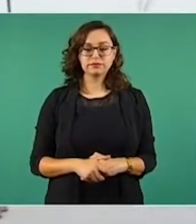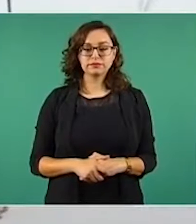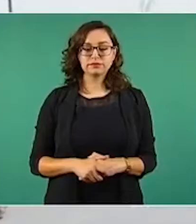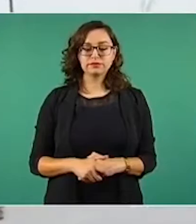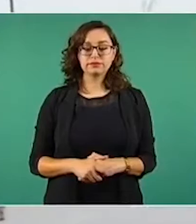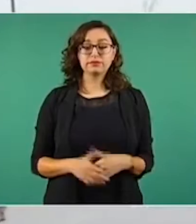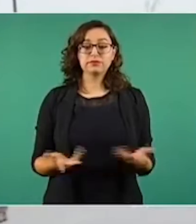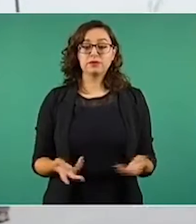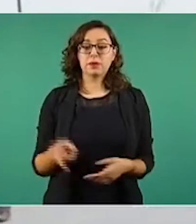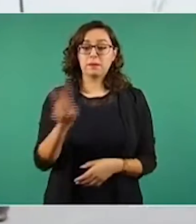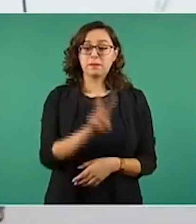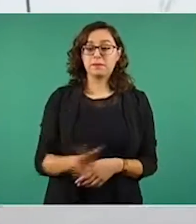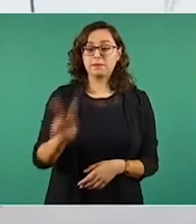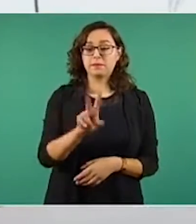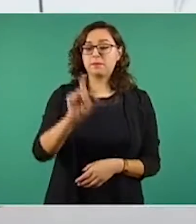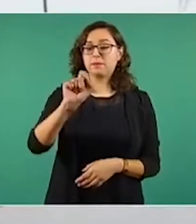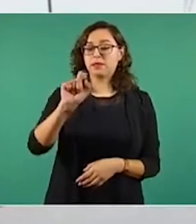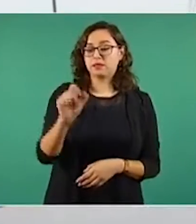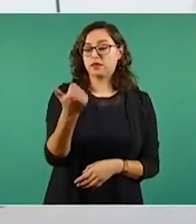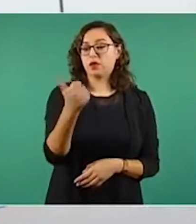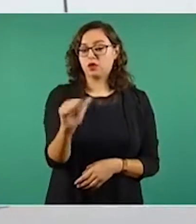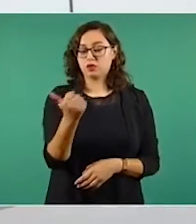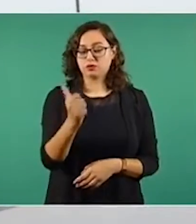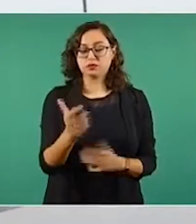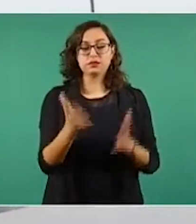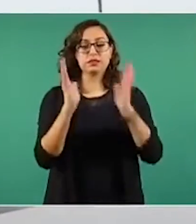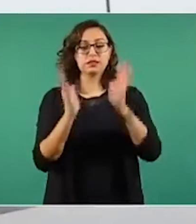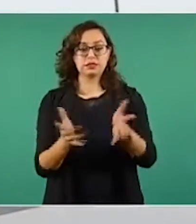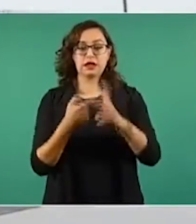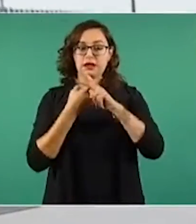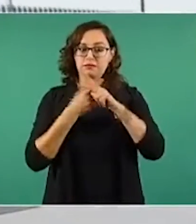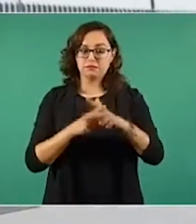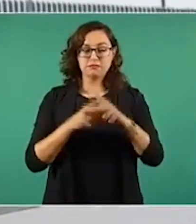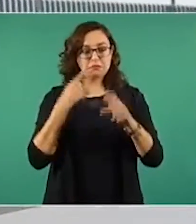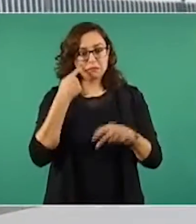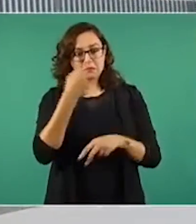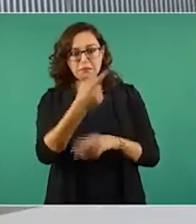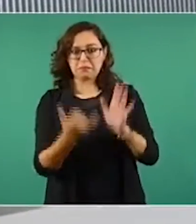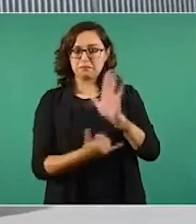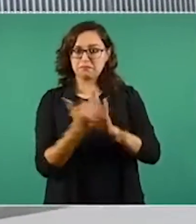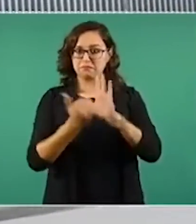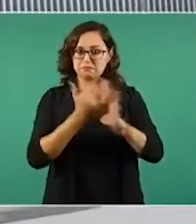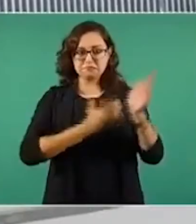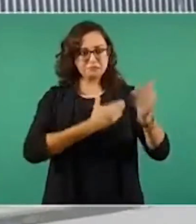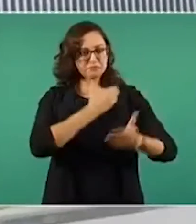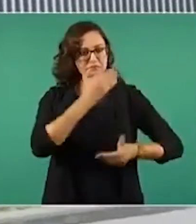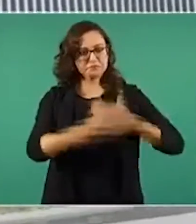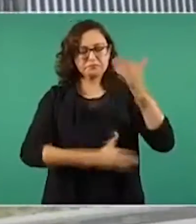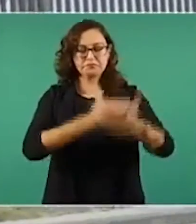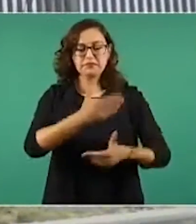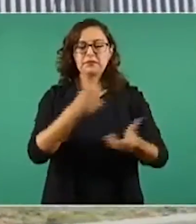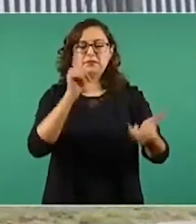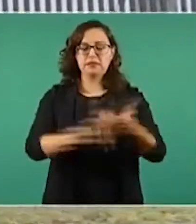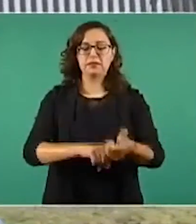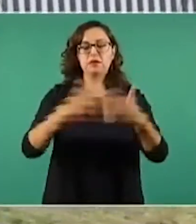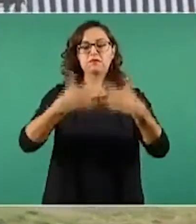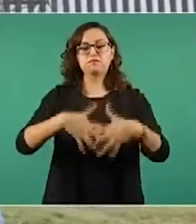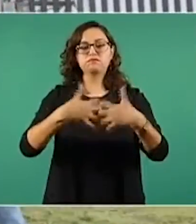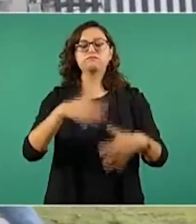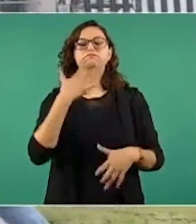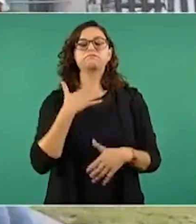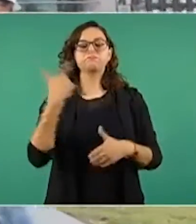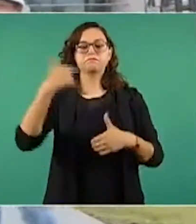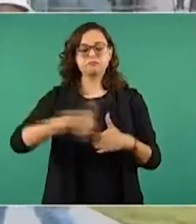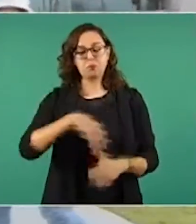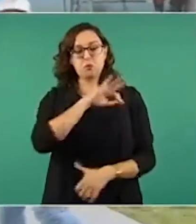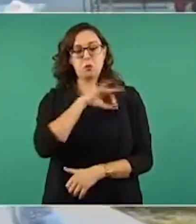Es viernes 20 de agosto y ya estamos muy avanzados con la obra civil de la refinería. Esta es la entrada